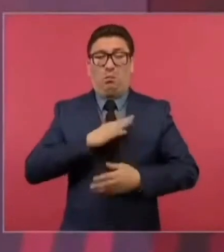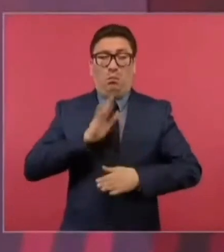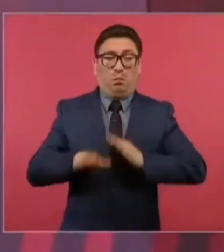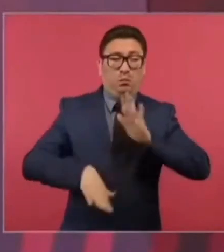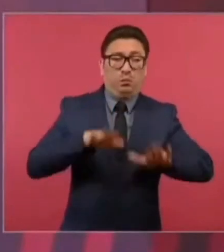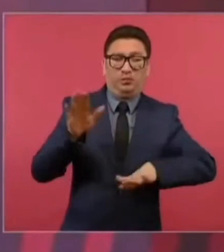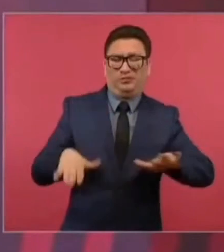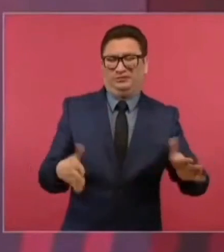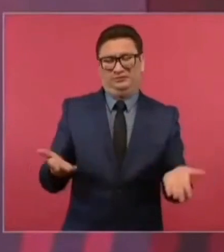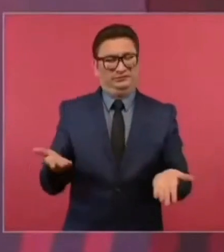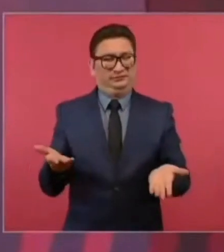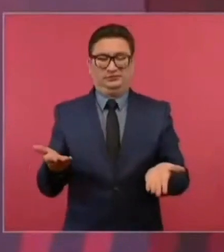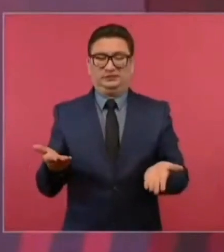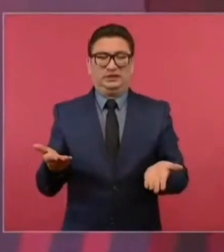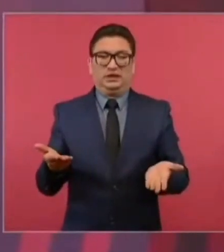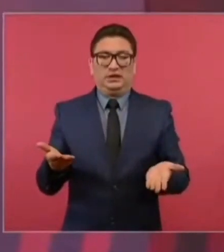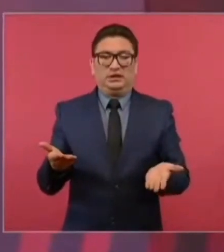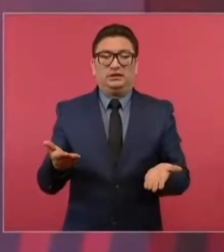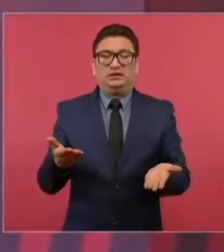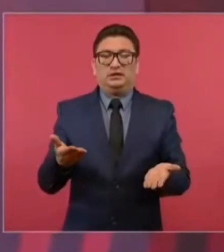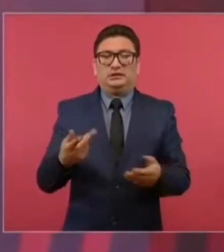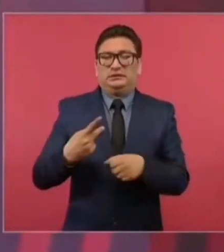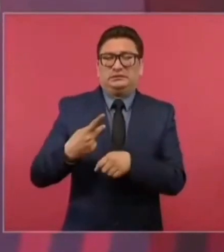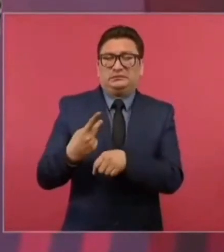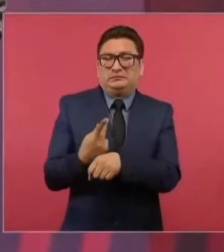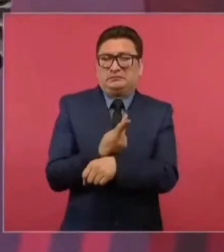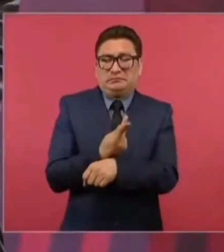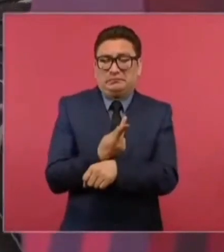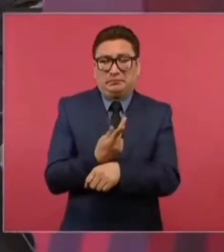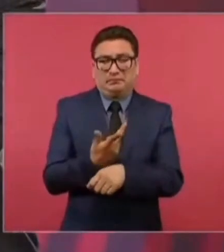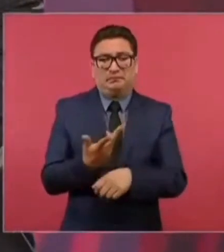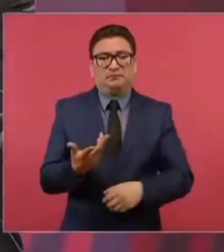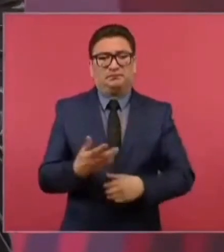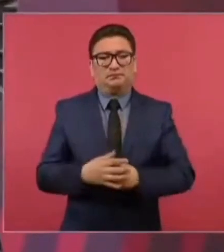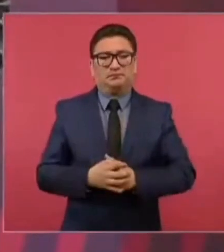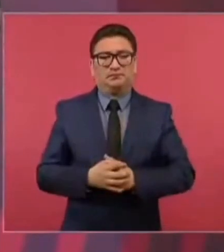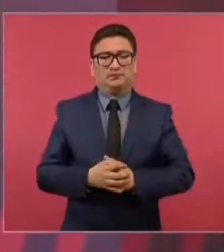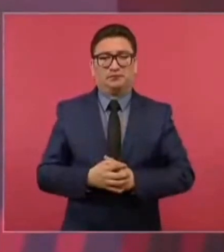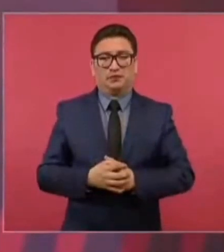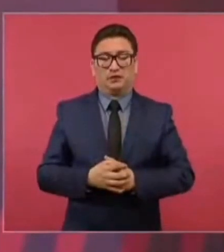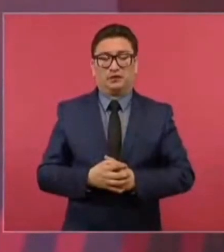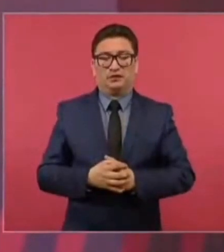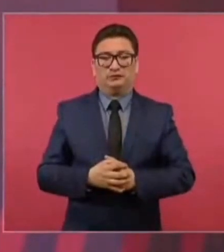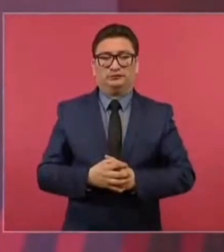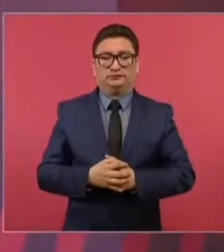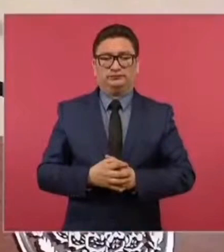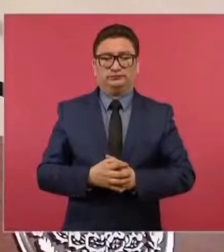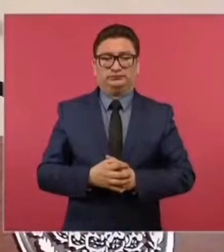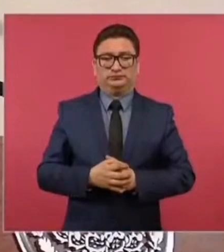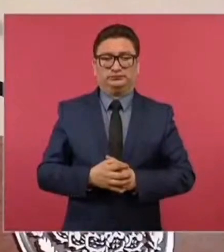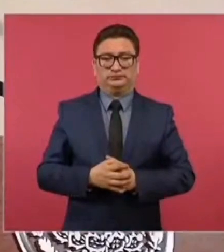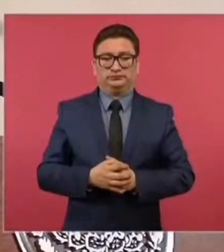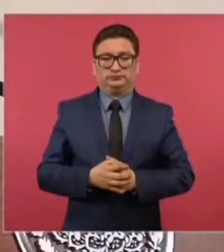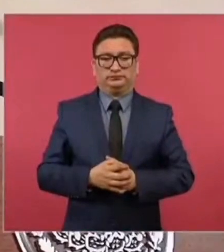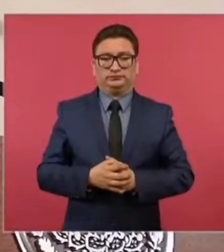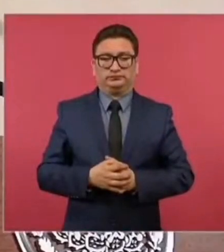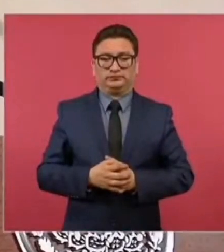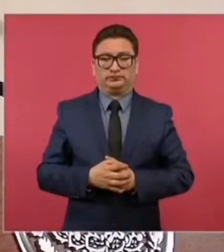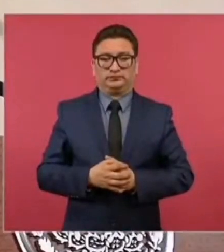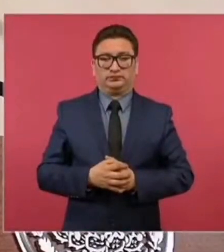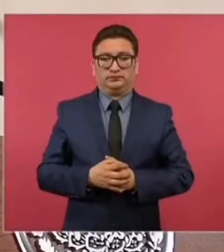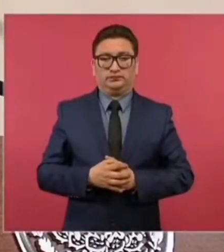se potencia es